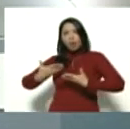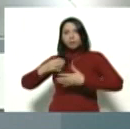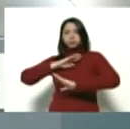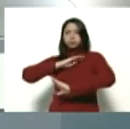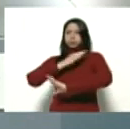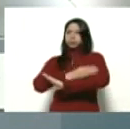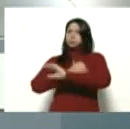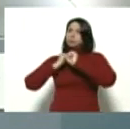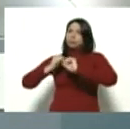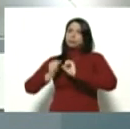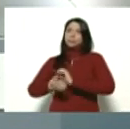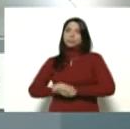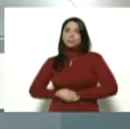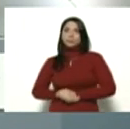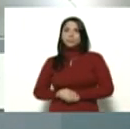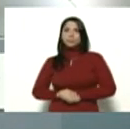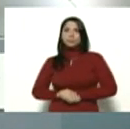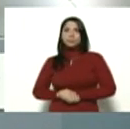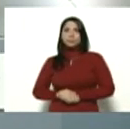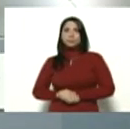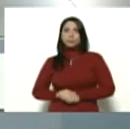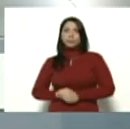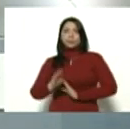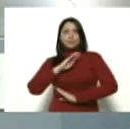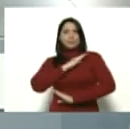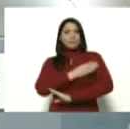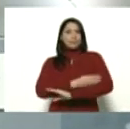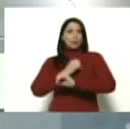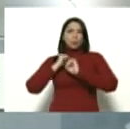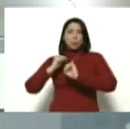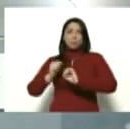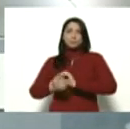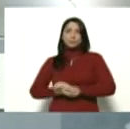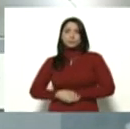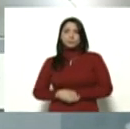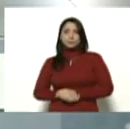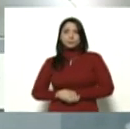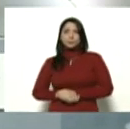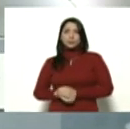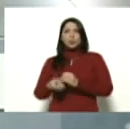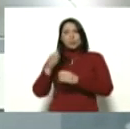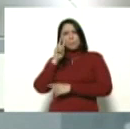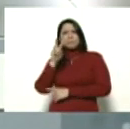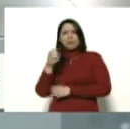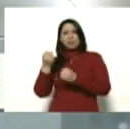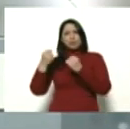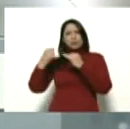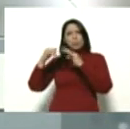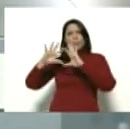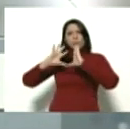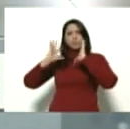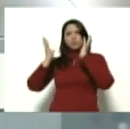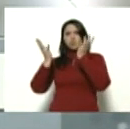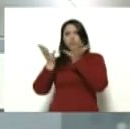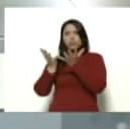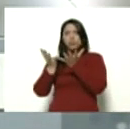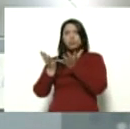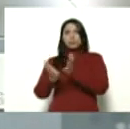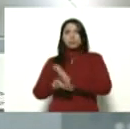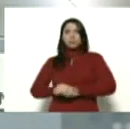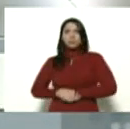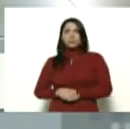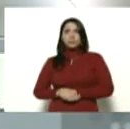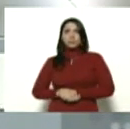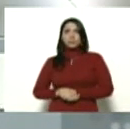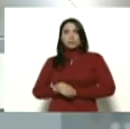fortaleza. Esa fortaleza. Si no ve los números en el mundo, los